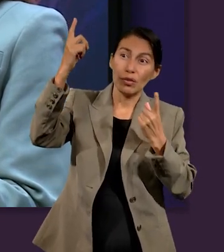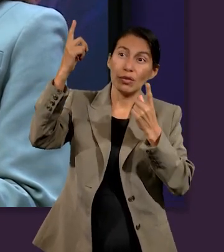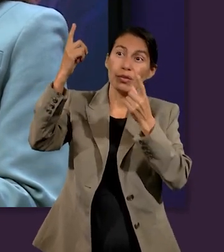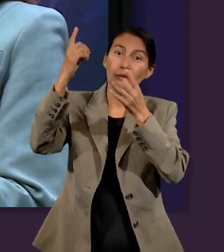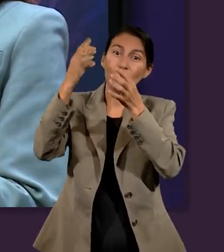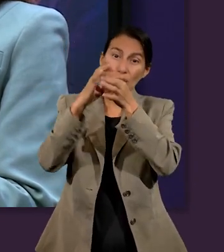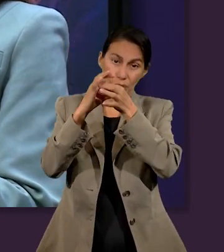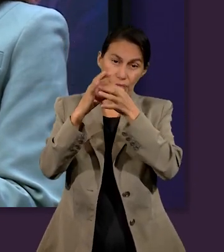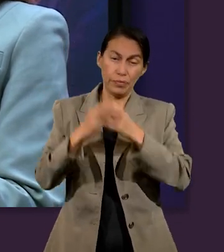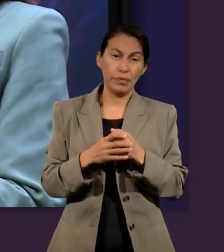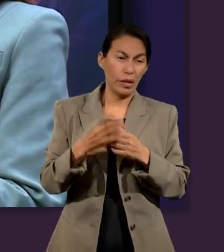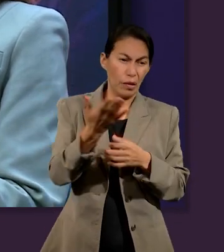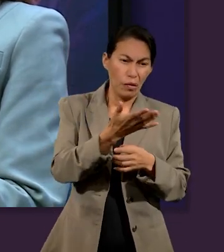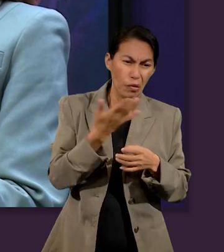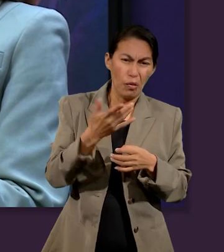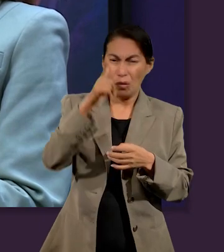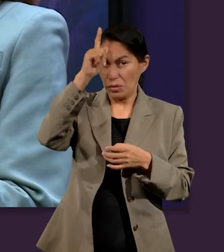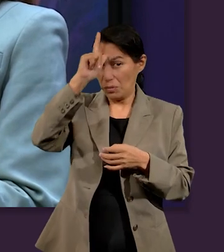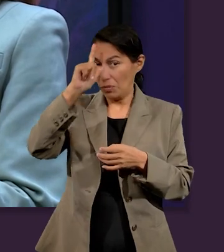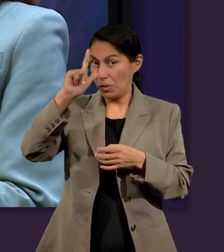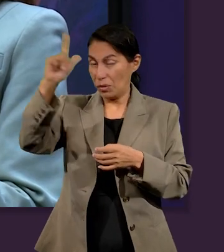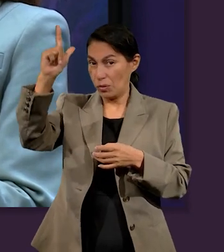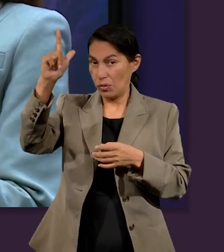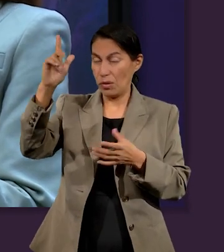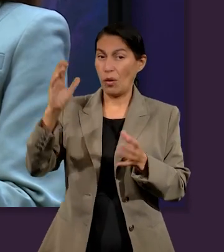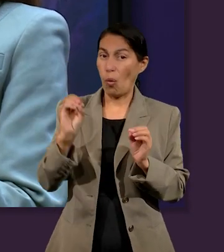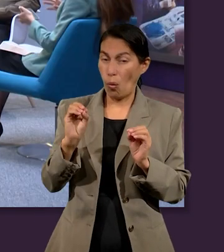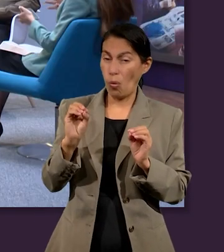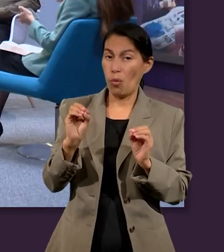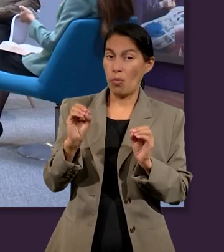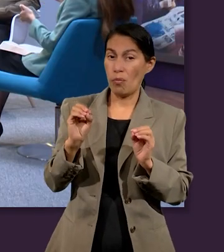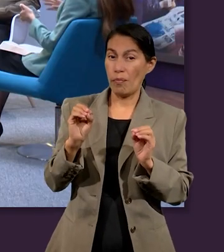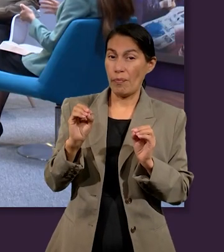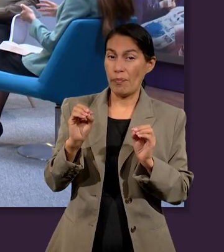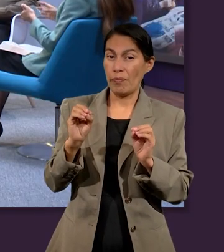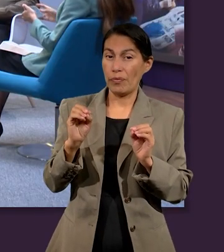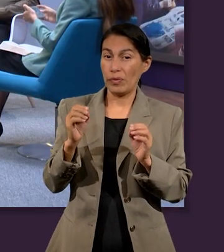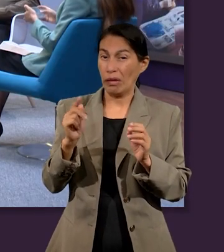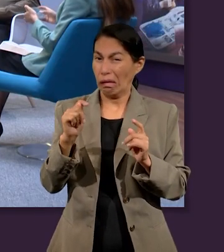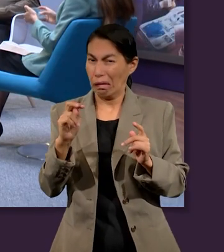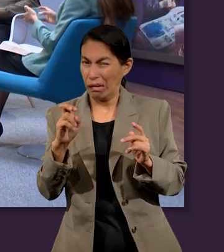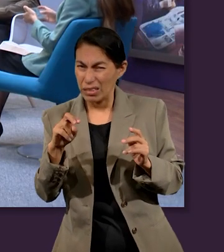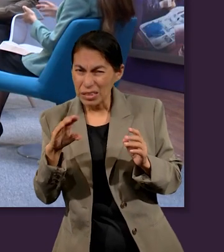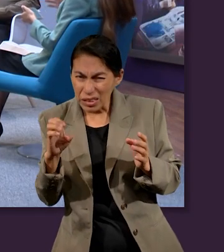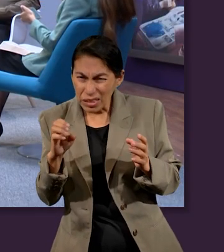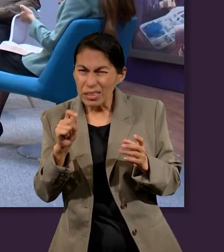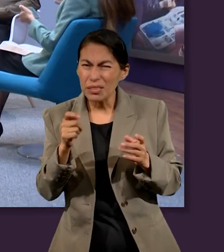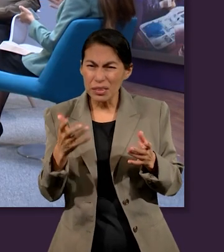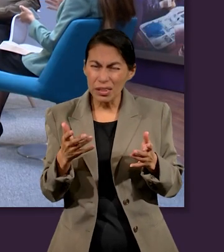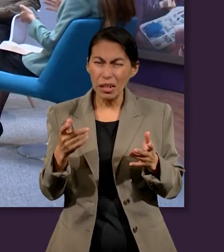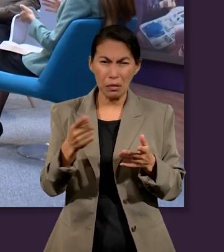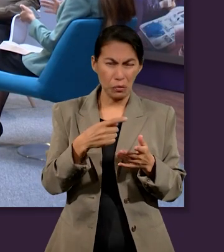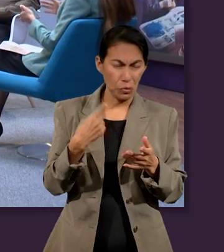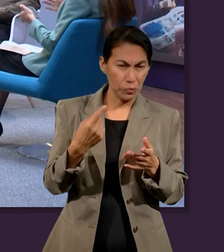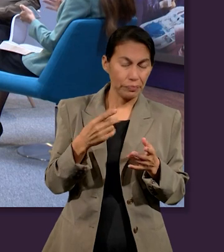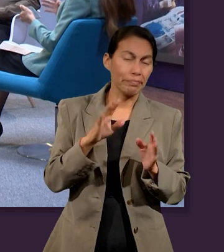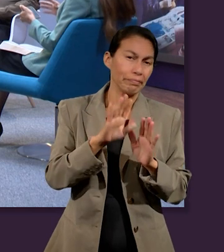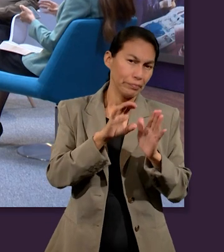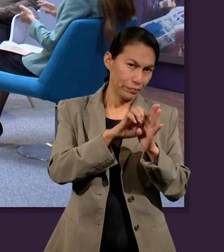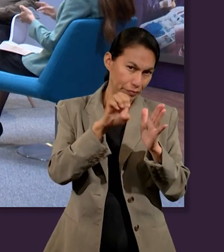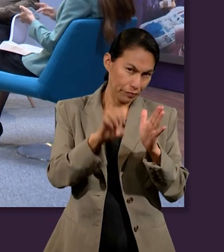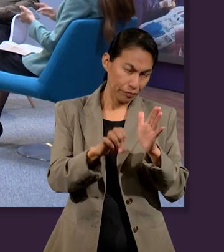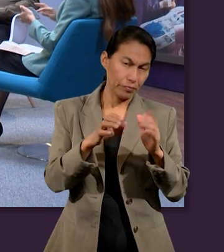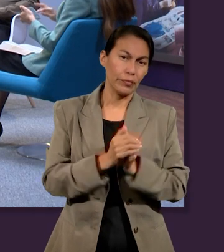lo divino o absoluto en algún tipo de experiencia espiritual o trance. Incluso esto que estoy